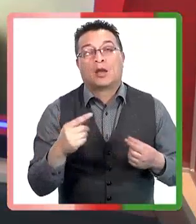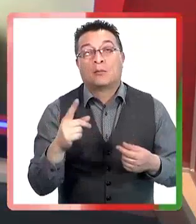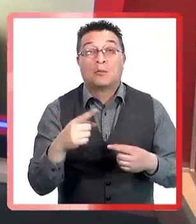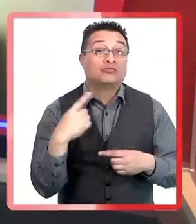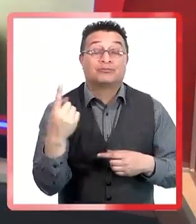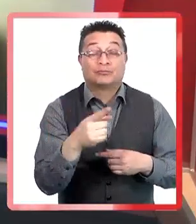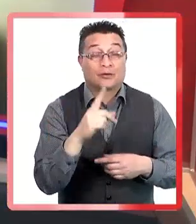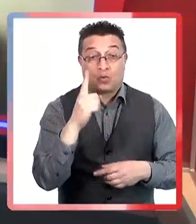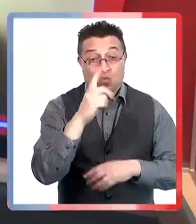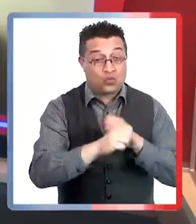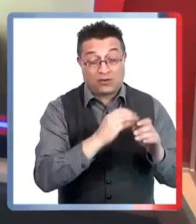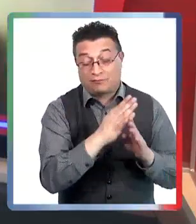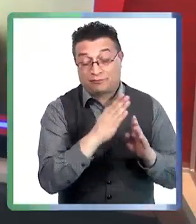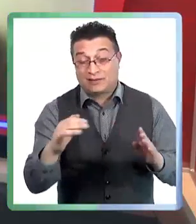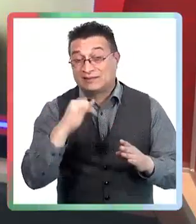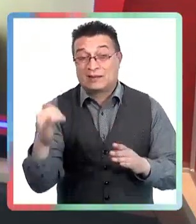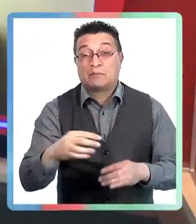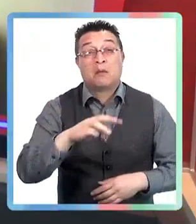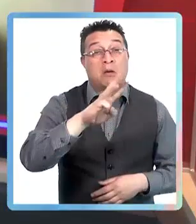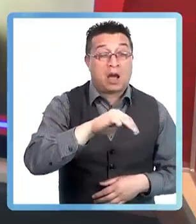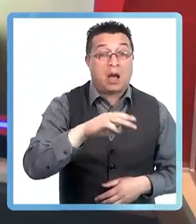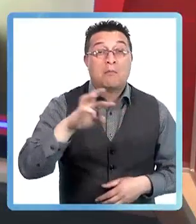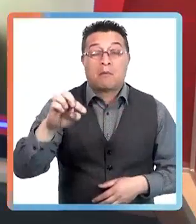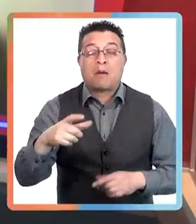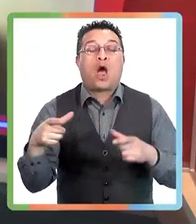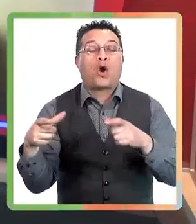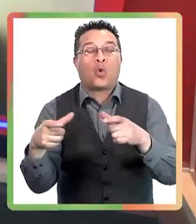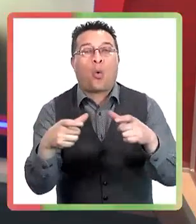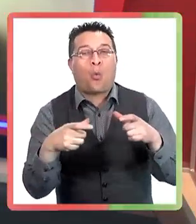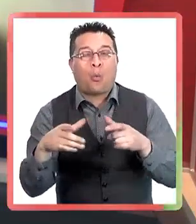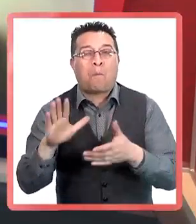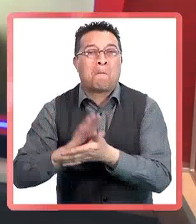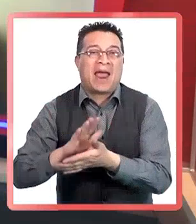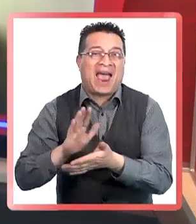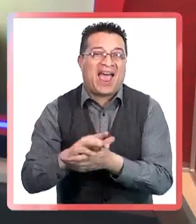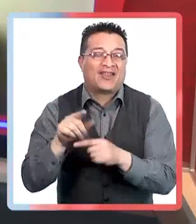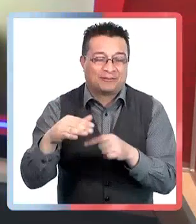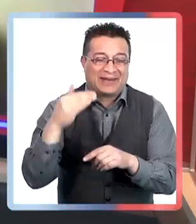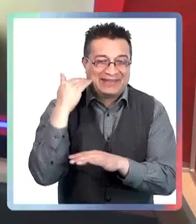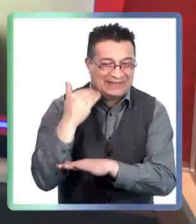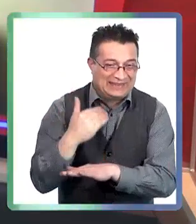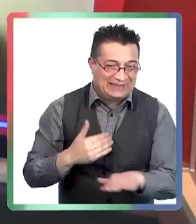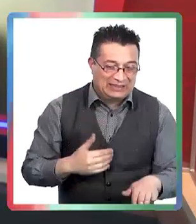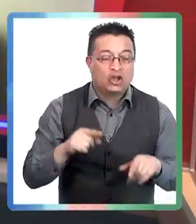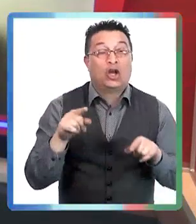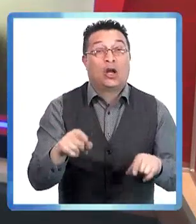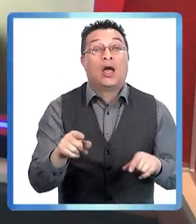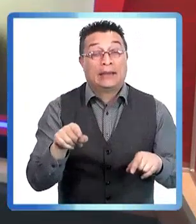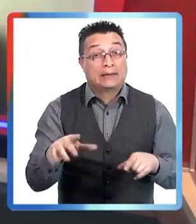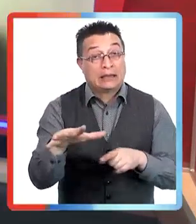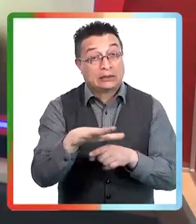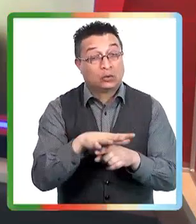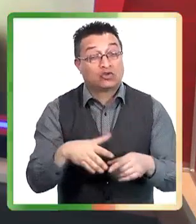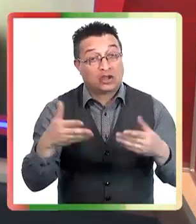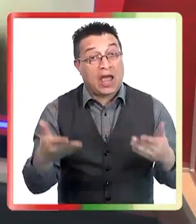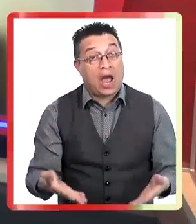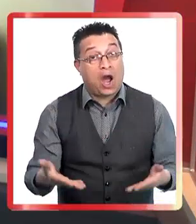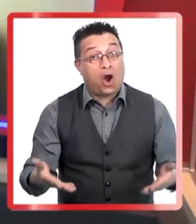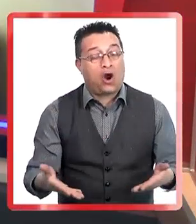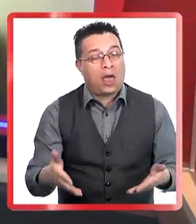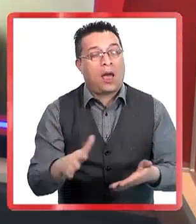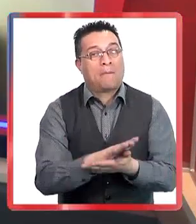en toda etapa del año, siempre hay mamás, papás que organizan cumpleaños, alguna celebración de los niños. En esta situación en que estamos